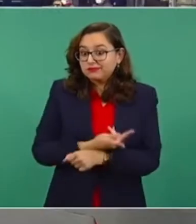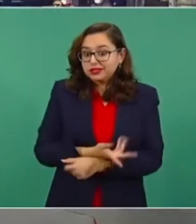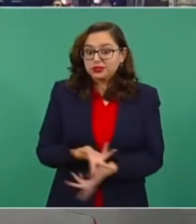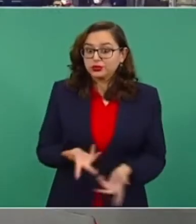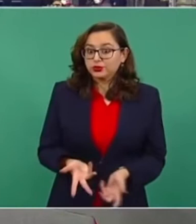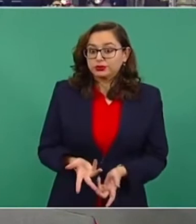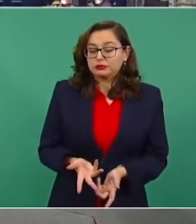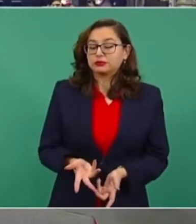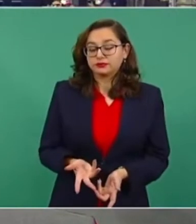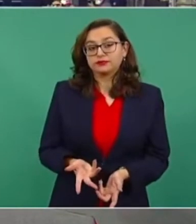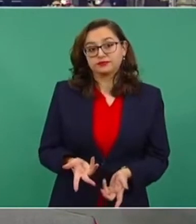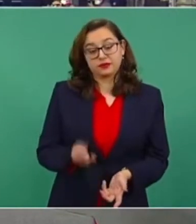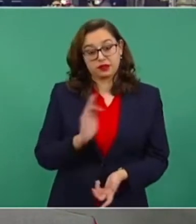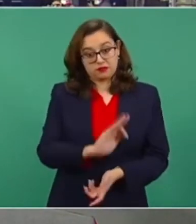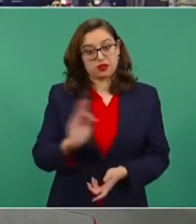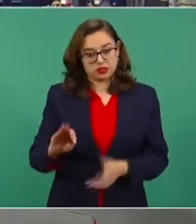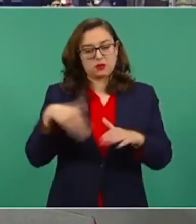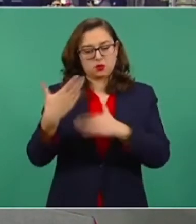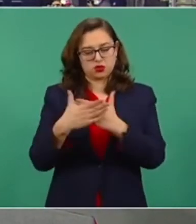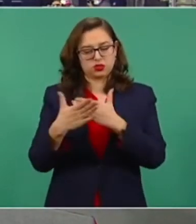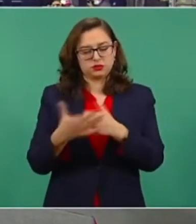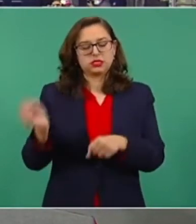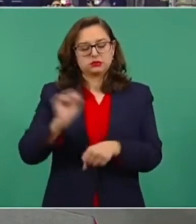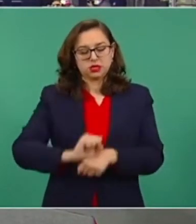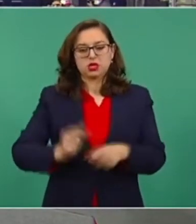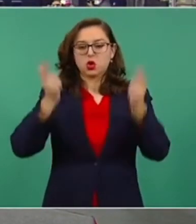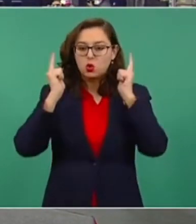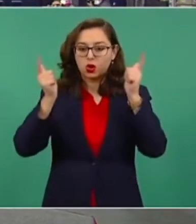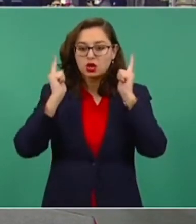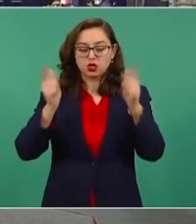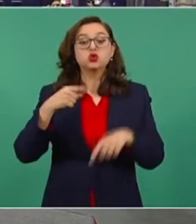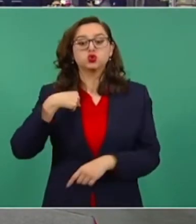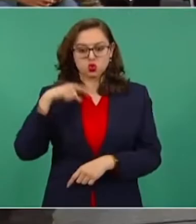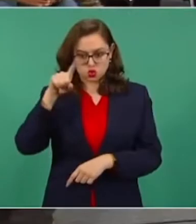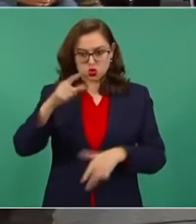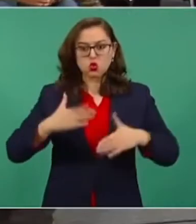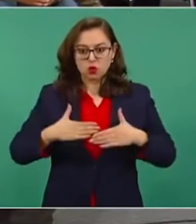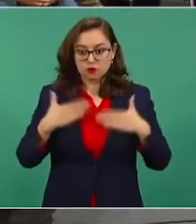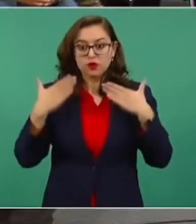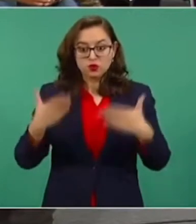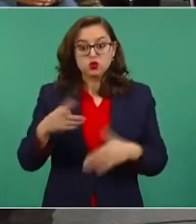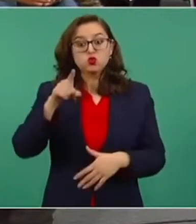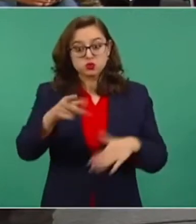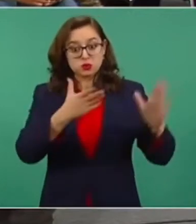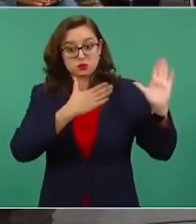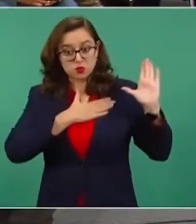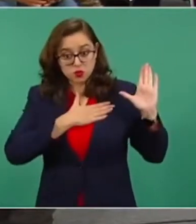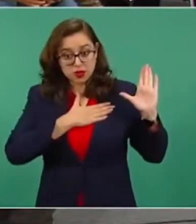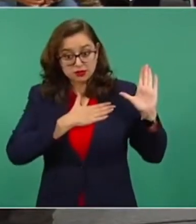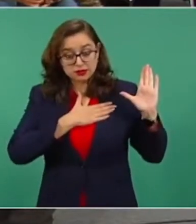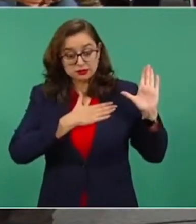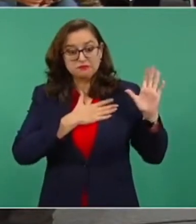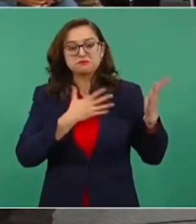particularmente y de manera personal. Creo en usted y si usted se comprometió en este espacio